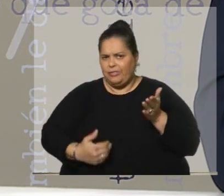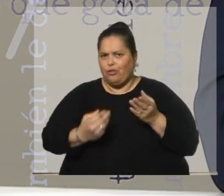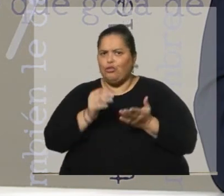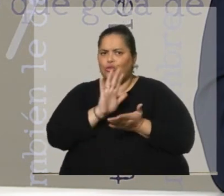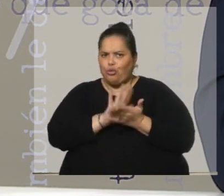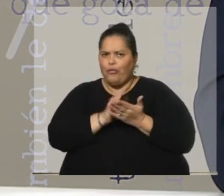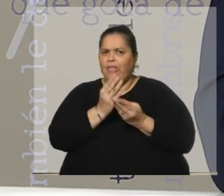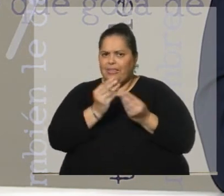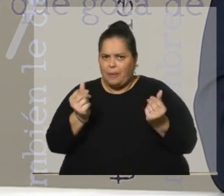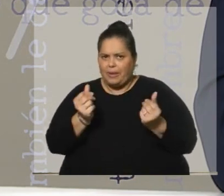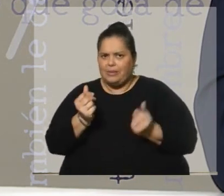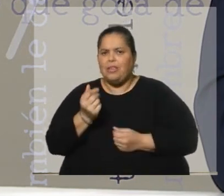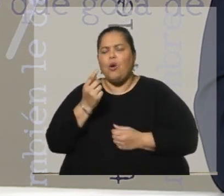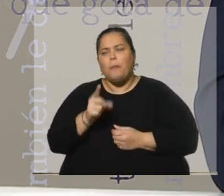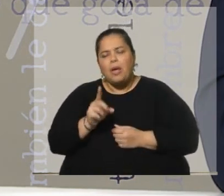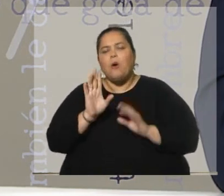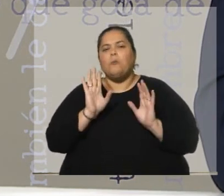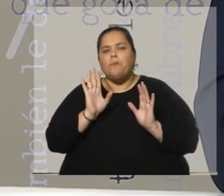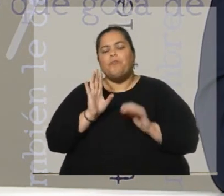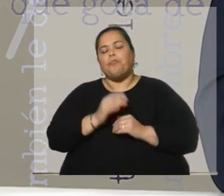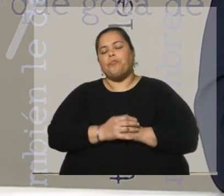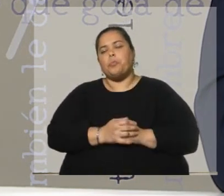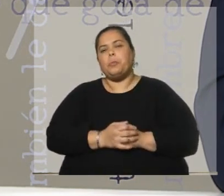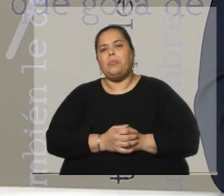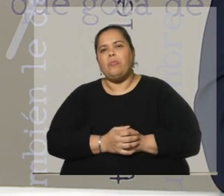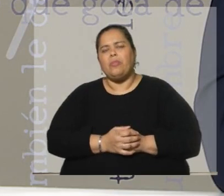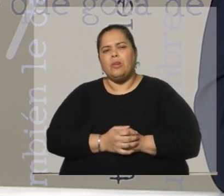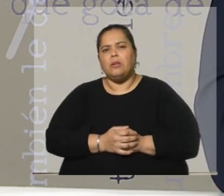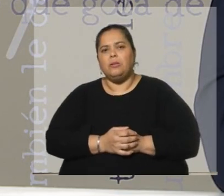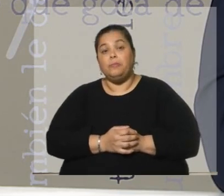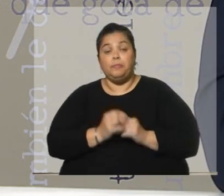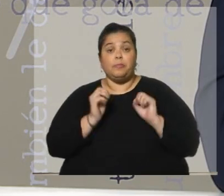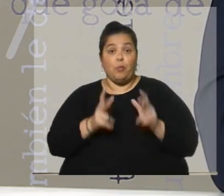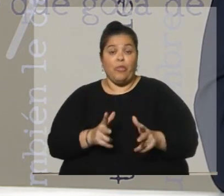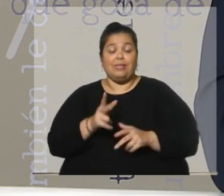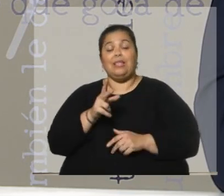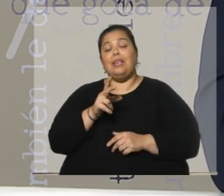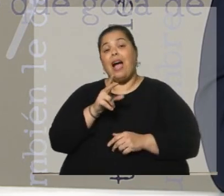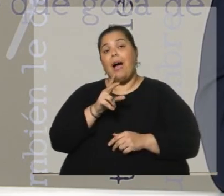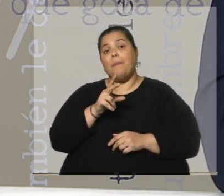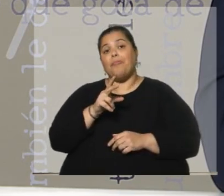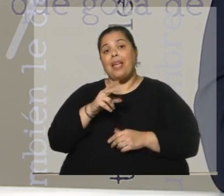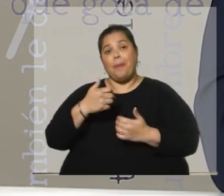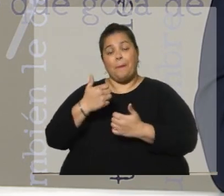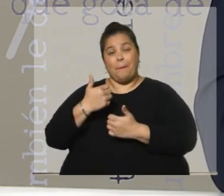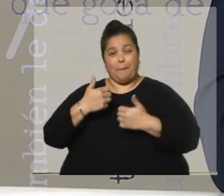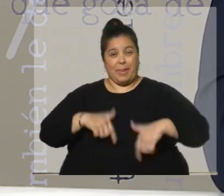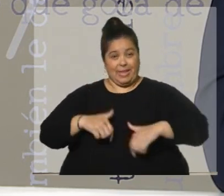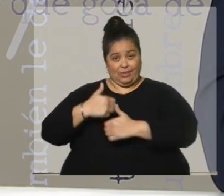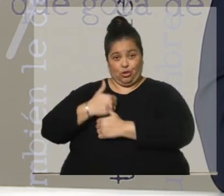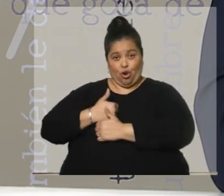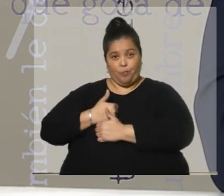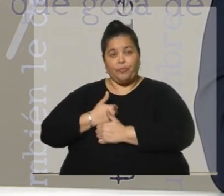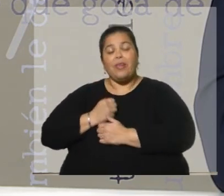apurar, porque sé que todavía queda mucho por delante del programa. Lo decía Javier García, ¿en qué momento aparecen estos archivos? Porque esta es otra